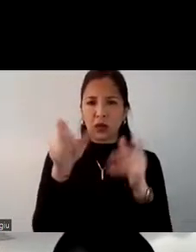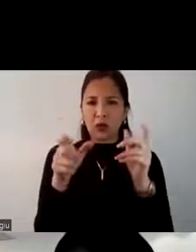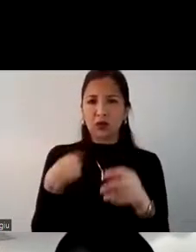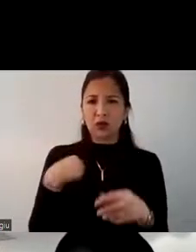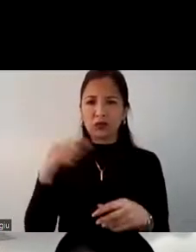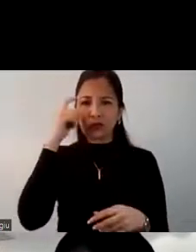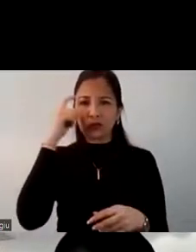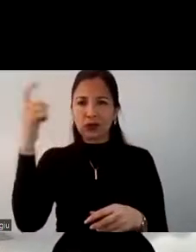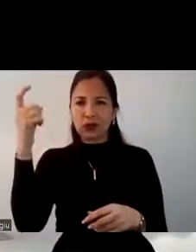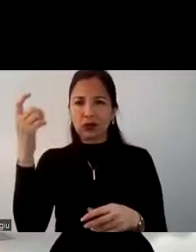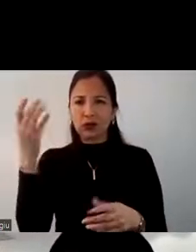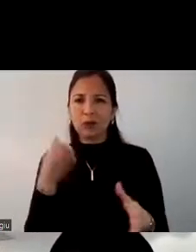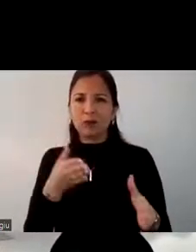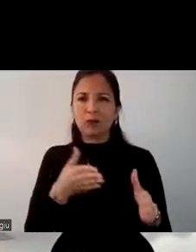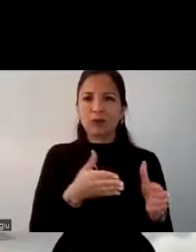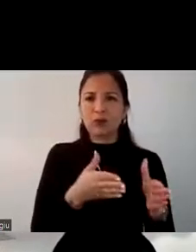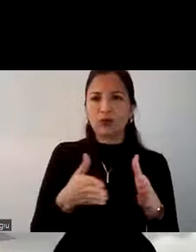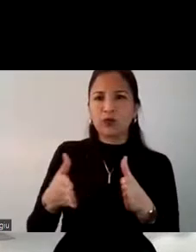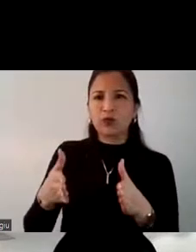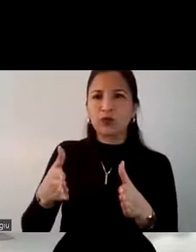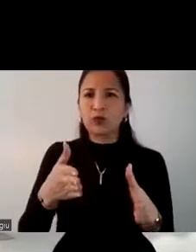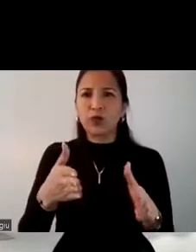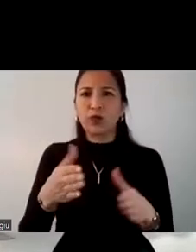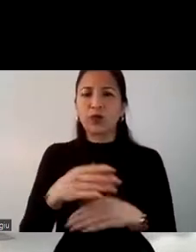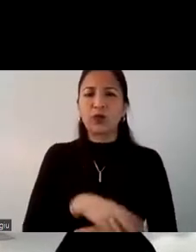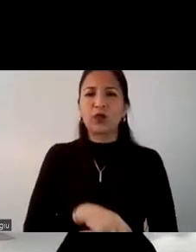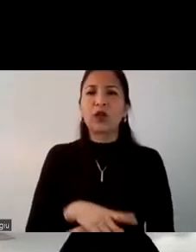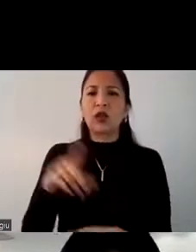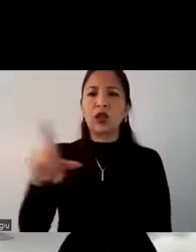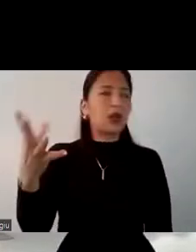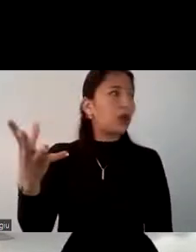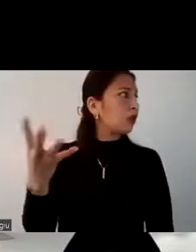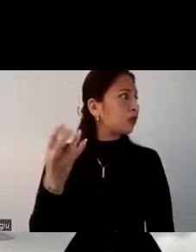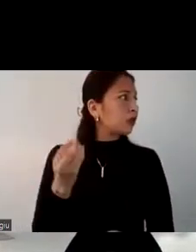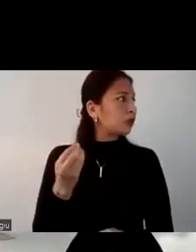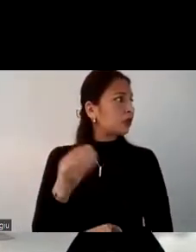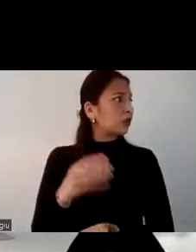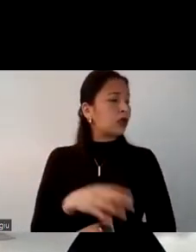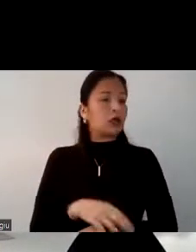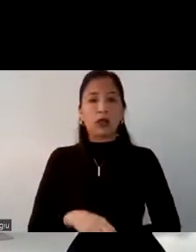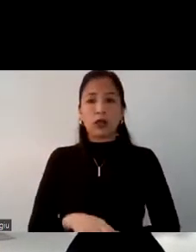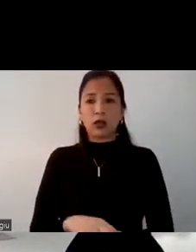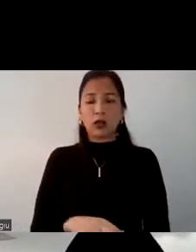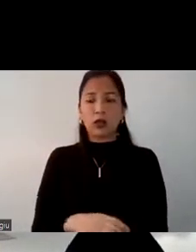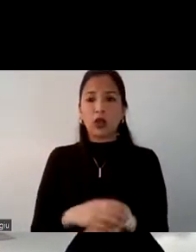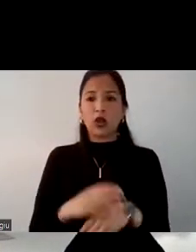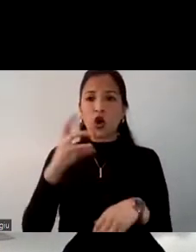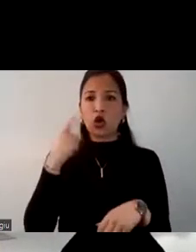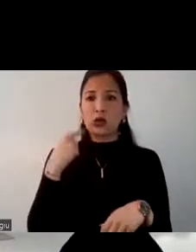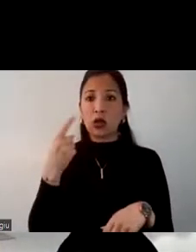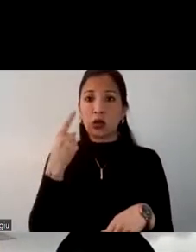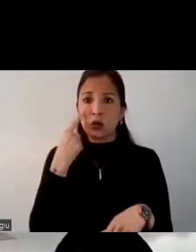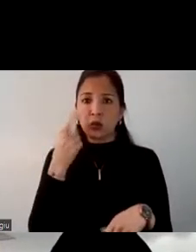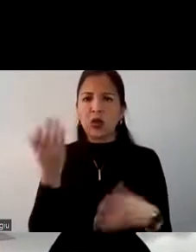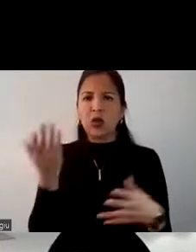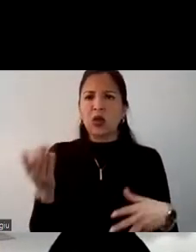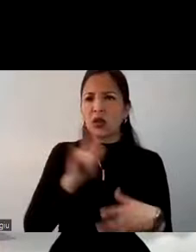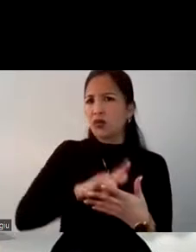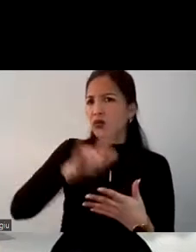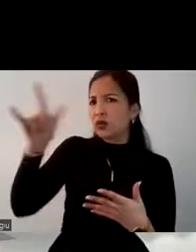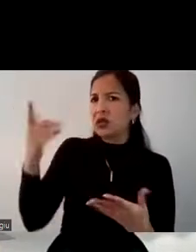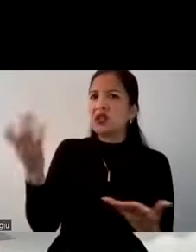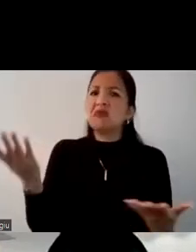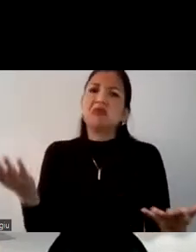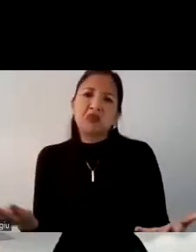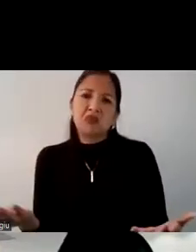poder adaptar a lo que se está necesitando realmente. Conocer las características del próximo viaje, porque acá podríamos